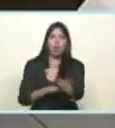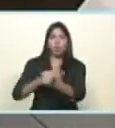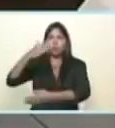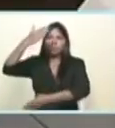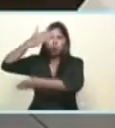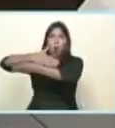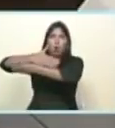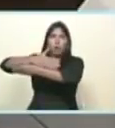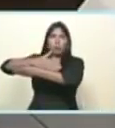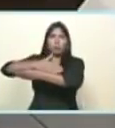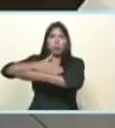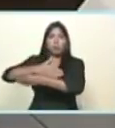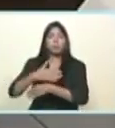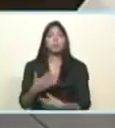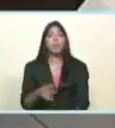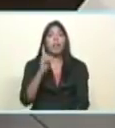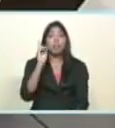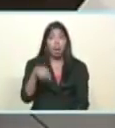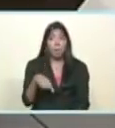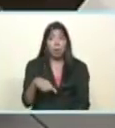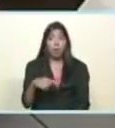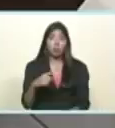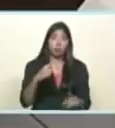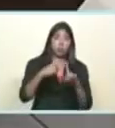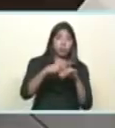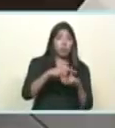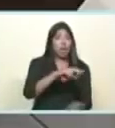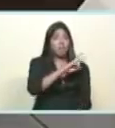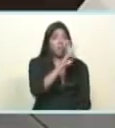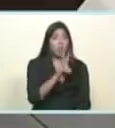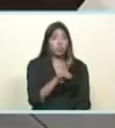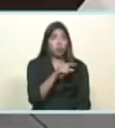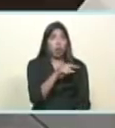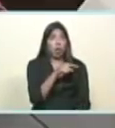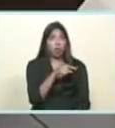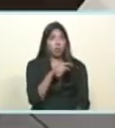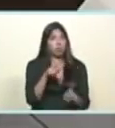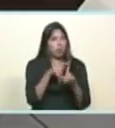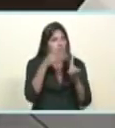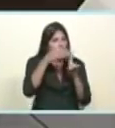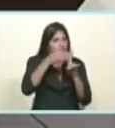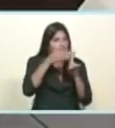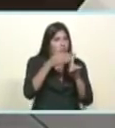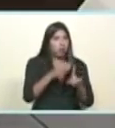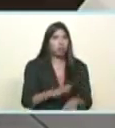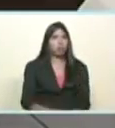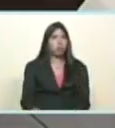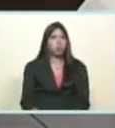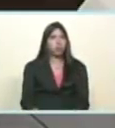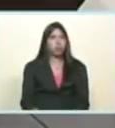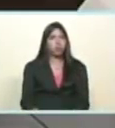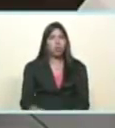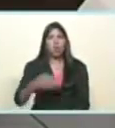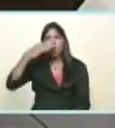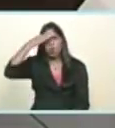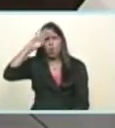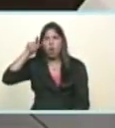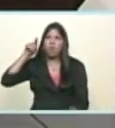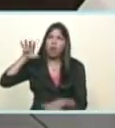Pero además la obsesión contra Venezuela porque entonces dice Cuba es culpable de tal cosa y tal cosa que pase en Venezuela.